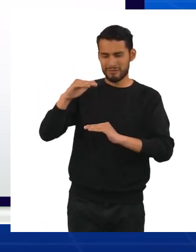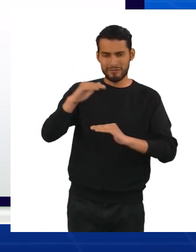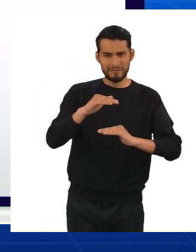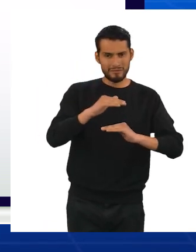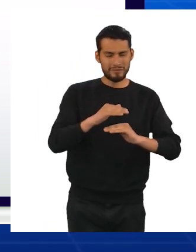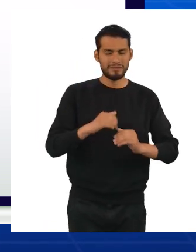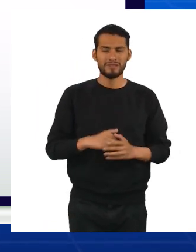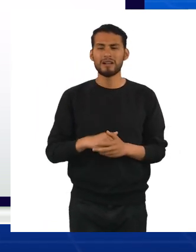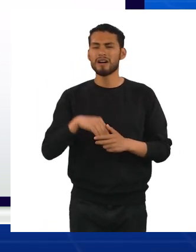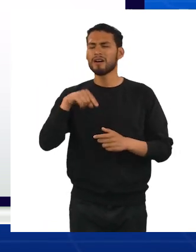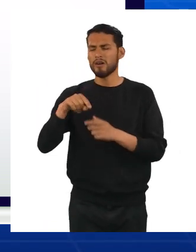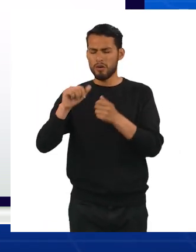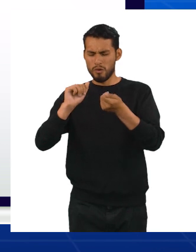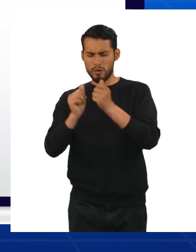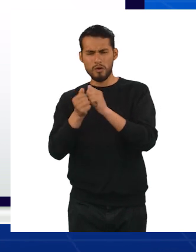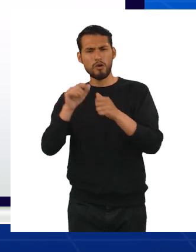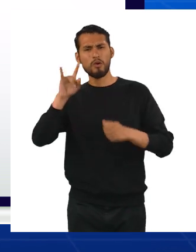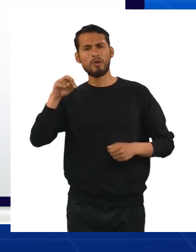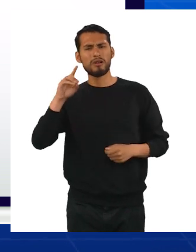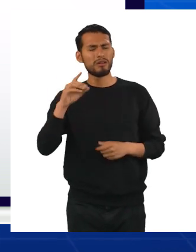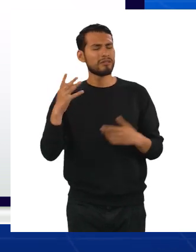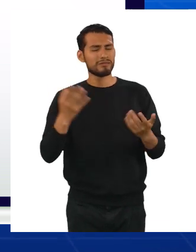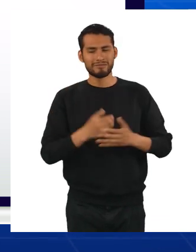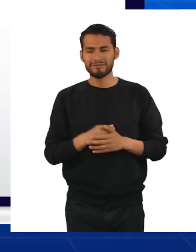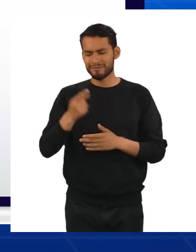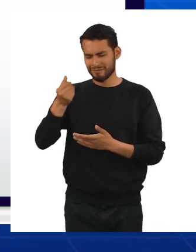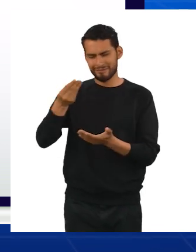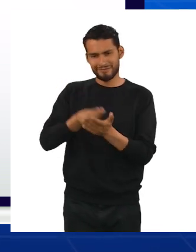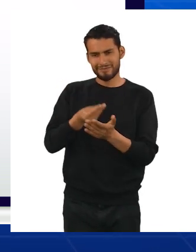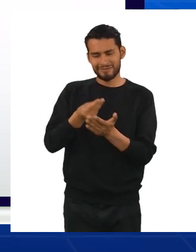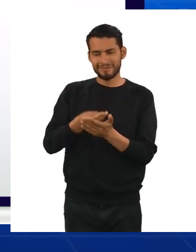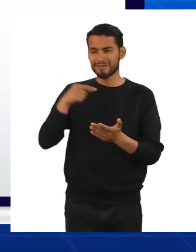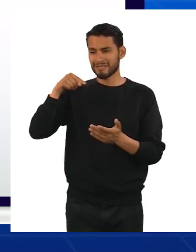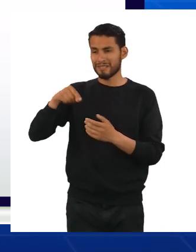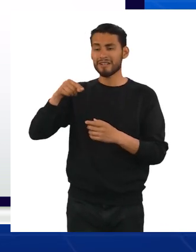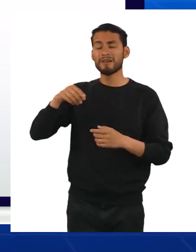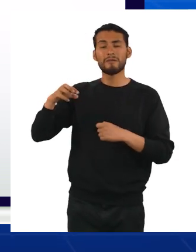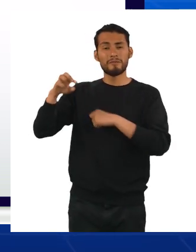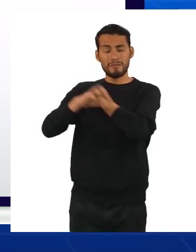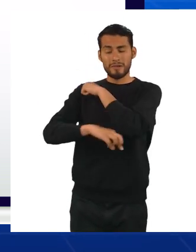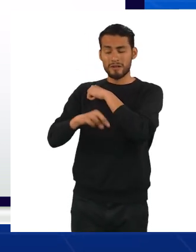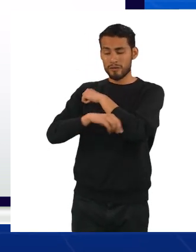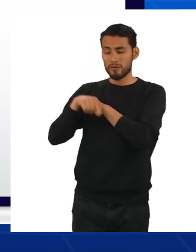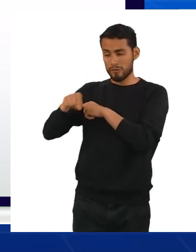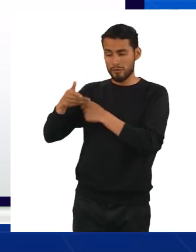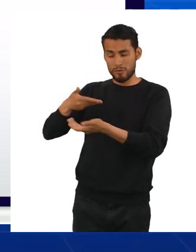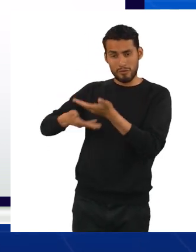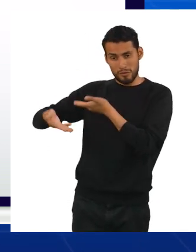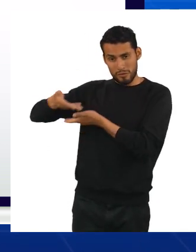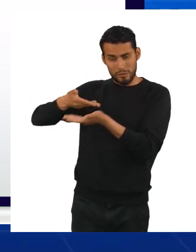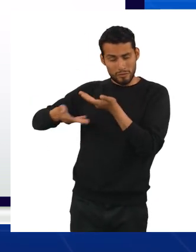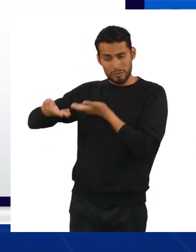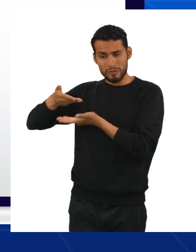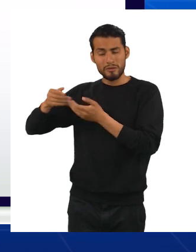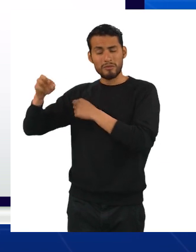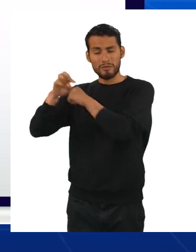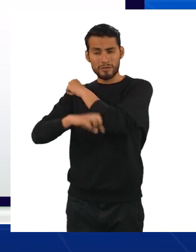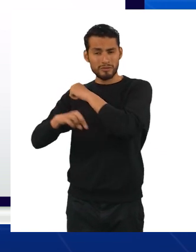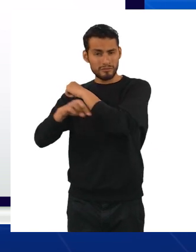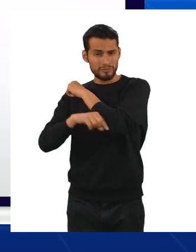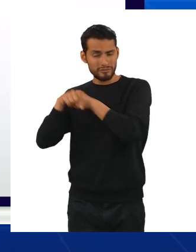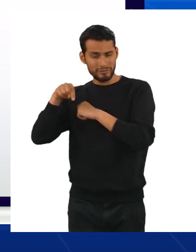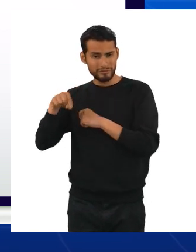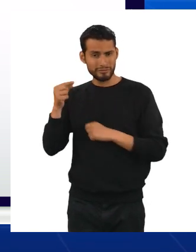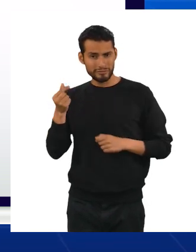unidades se describe como unidad monetaria a la moneda oficial que se encuentra vigente y circulando en una nación o país en